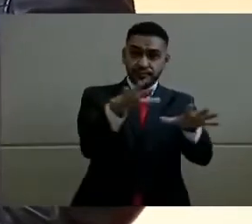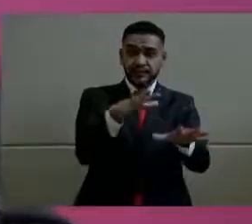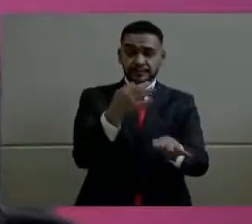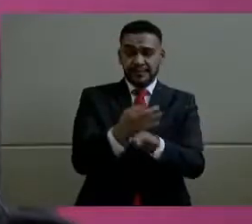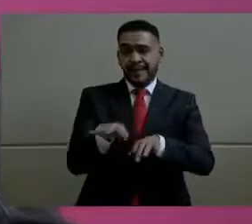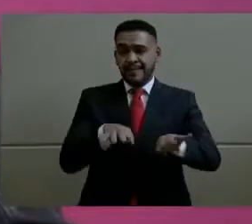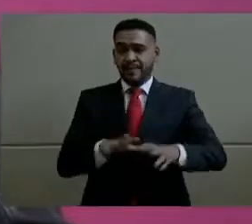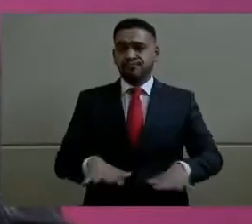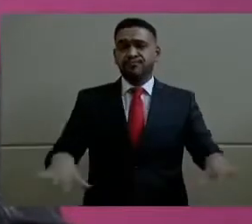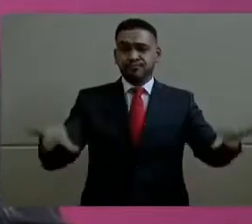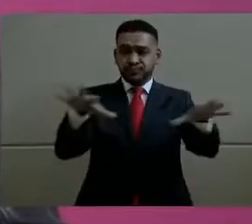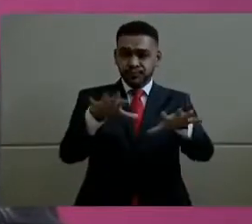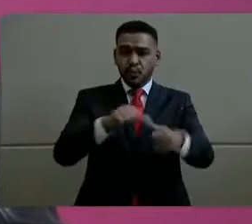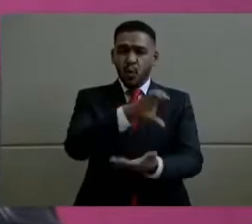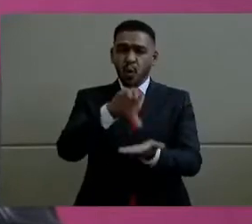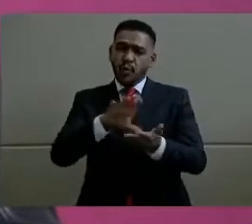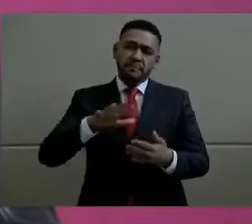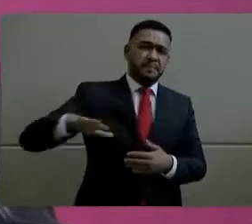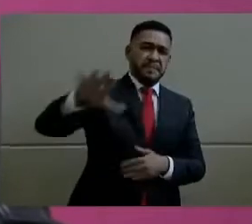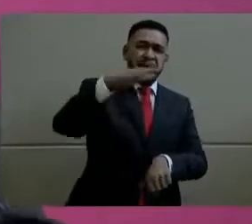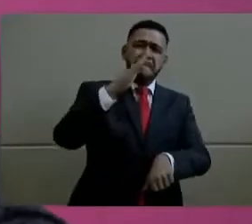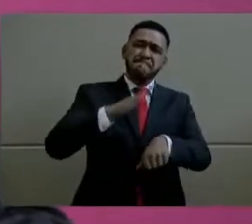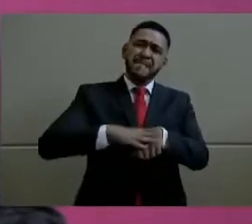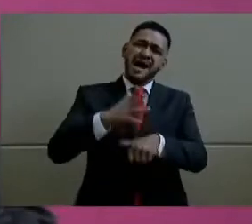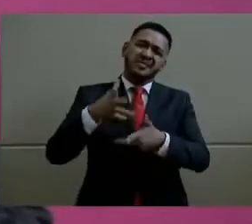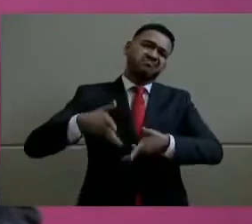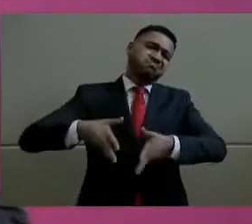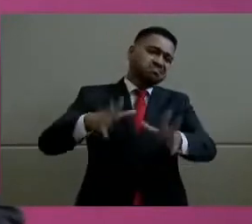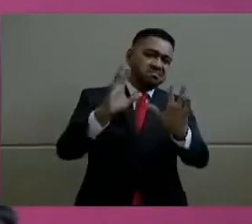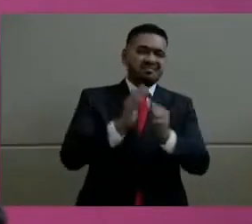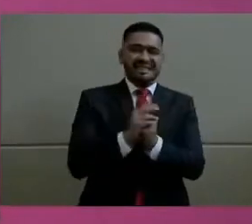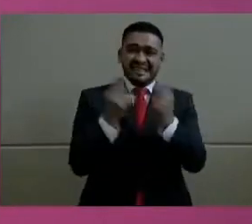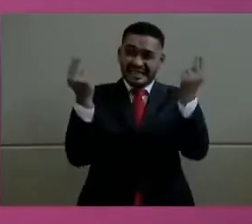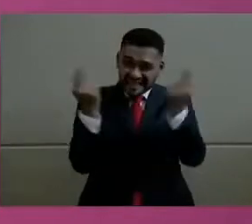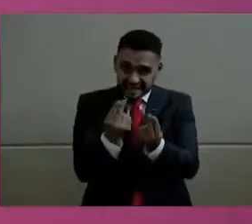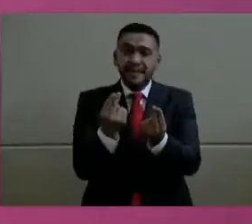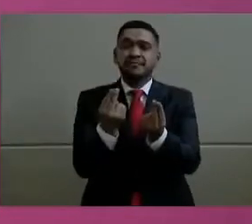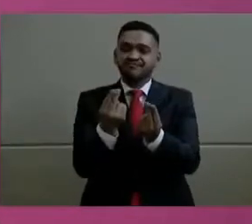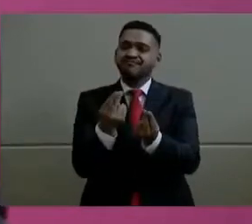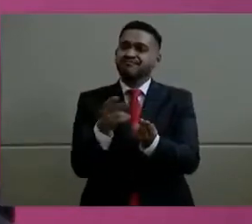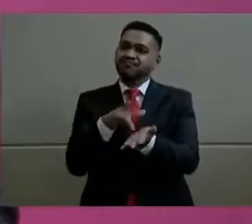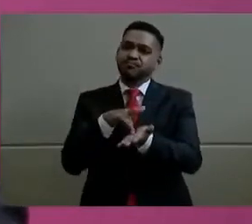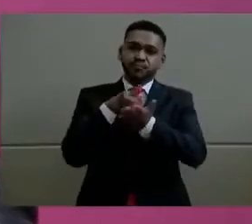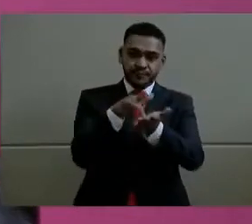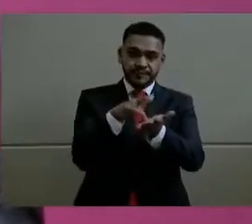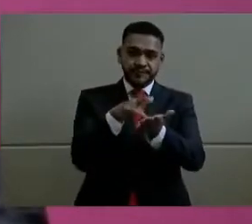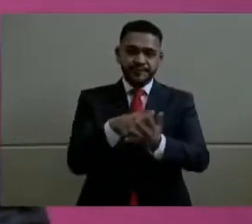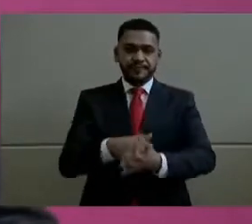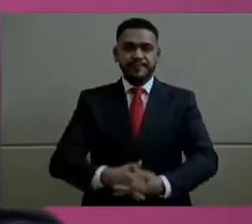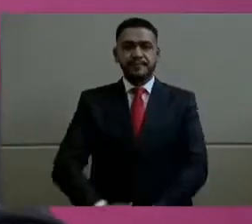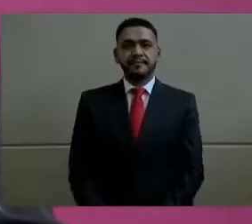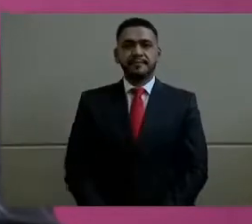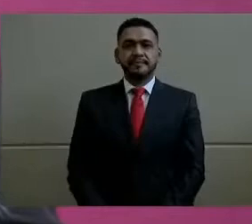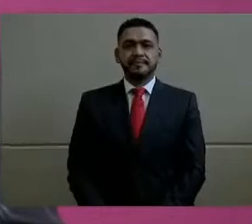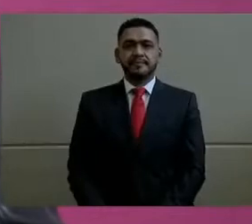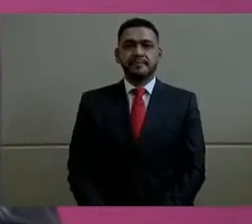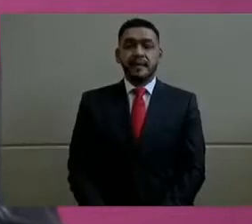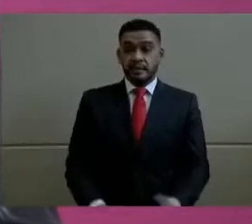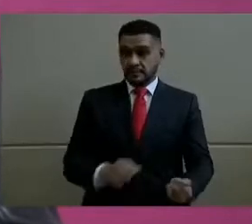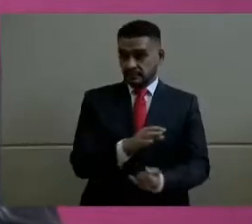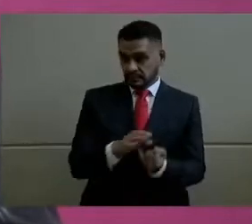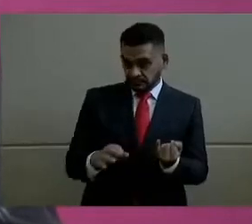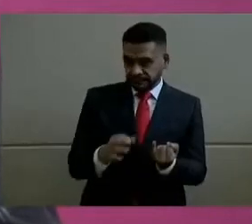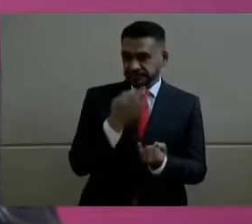trabajando, en aquellas colonias de mayor marginación, mayor necesidad a nivel nacional. Por último, comentar que la